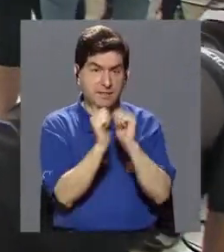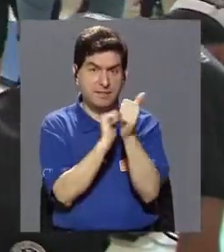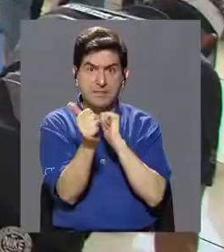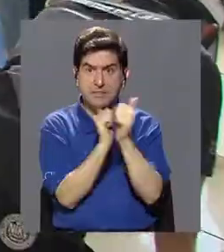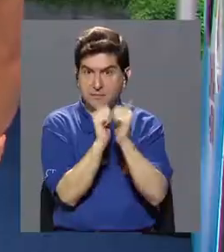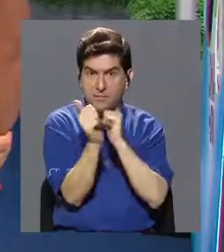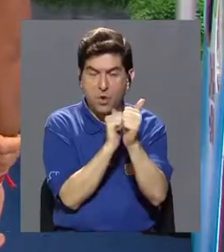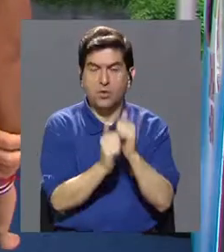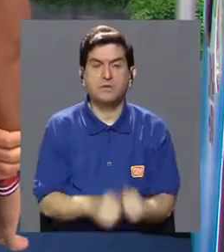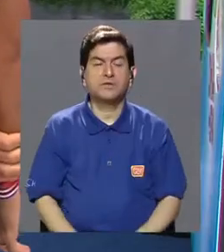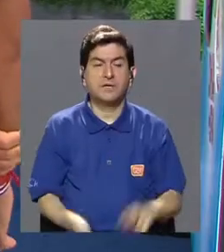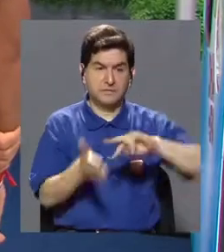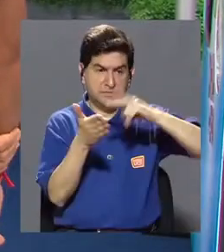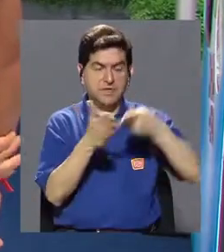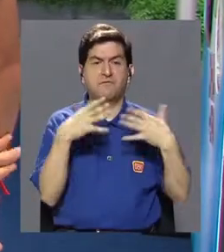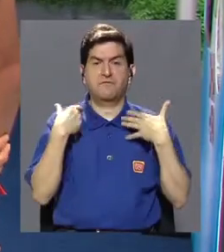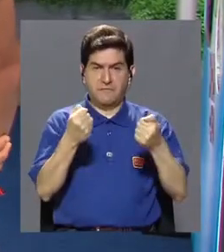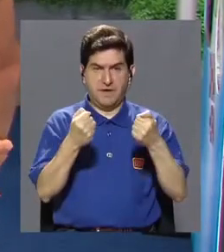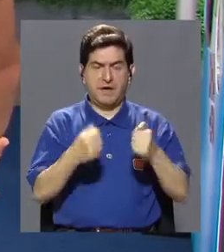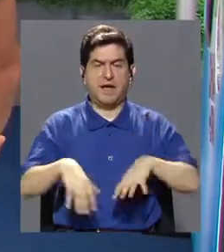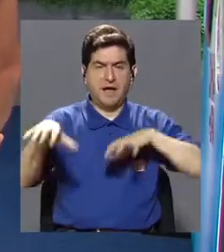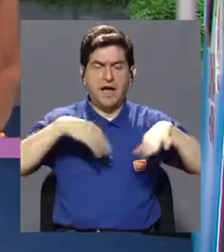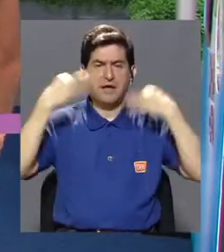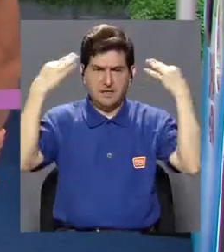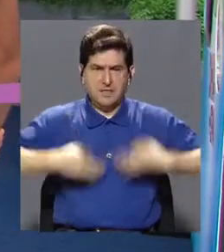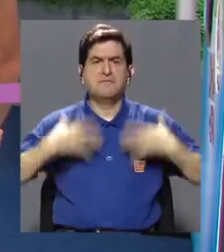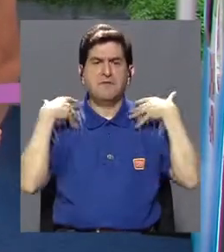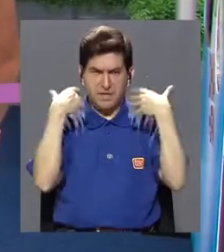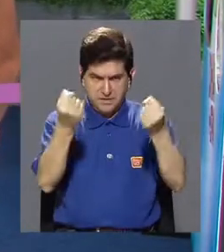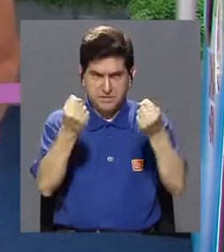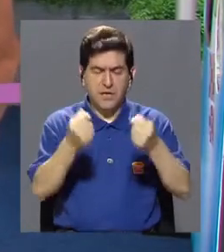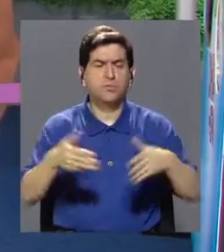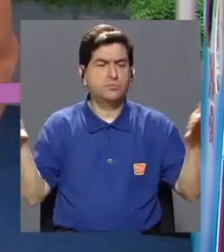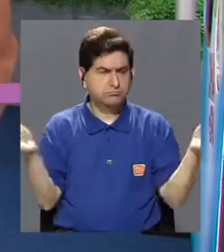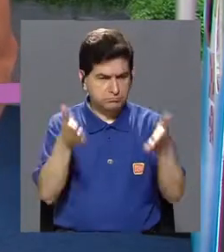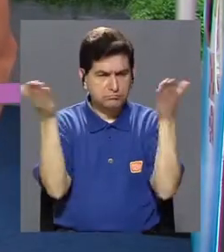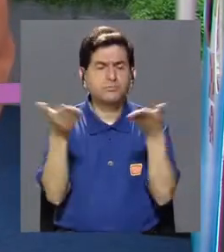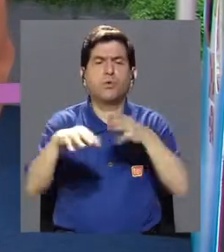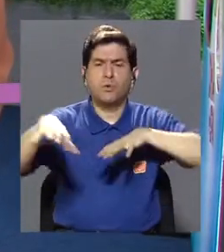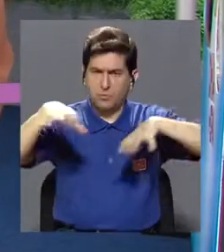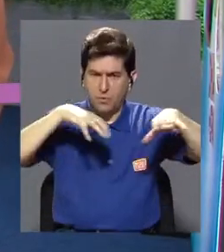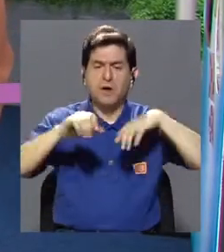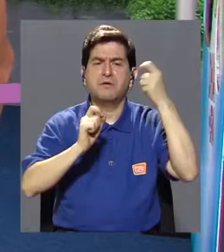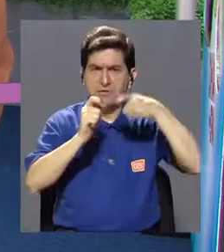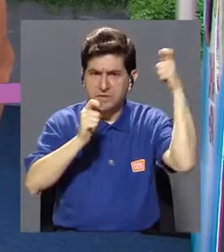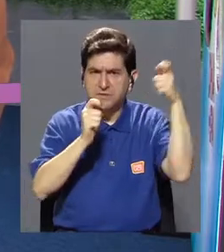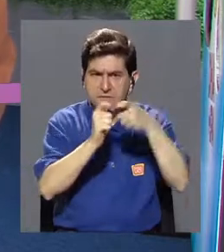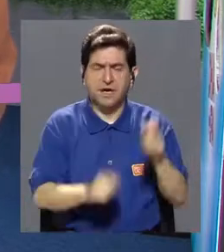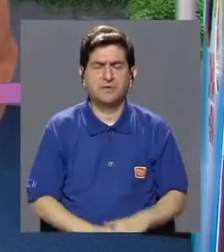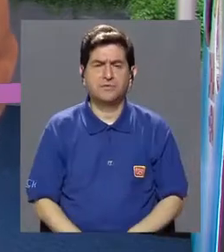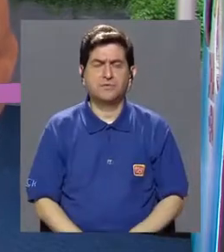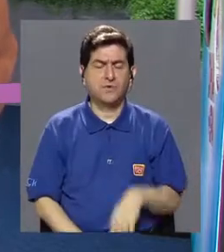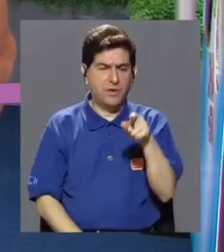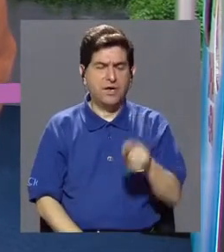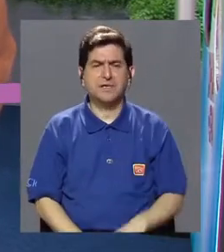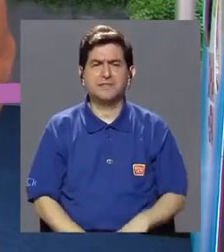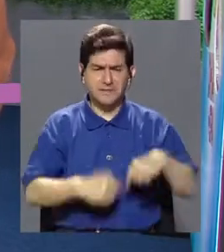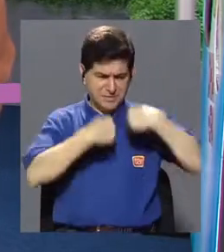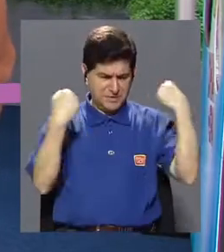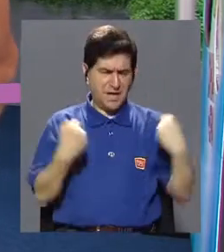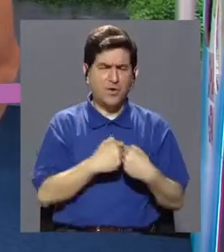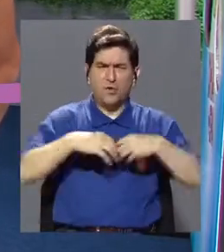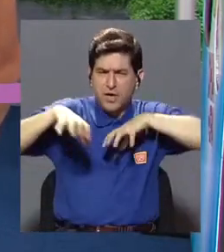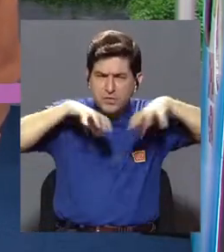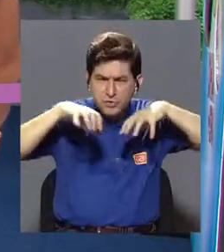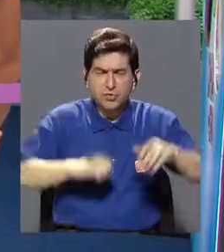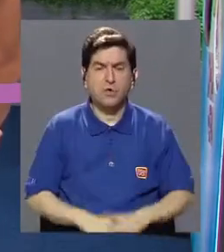deporte. Bueno, el deporte como bien es salud, la actividad física es salud, y precisamente yo creo que esto es lo que promueve esta actividad, mover el